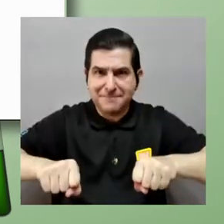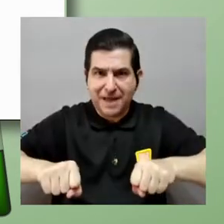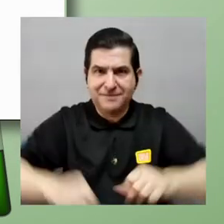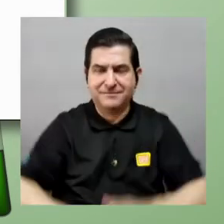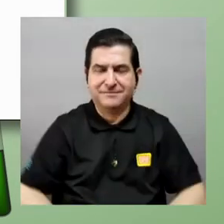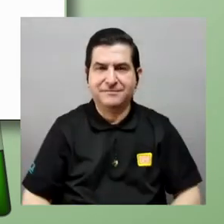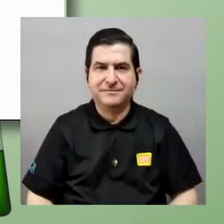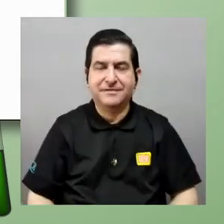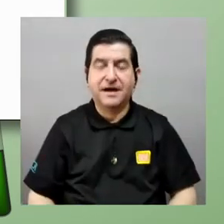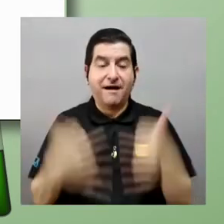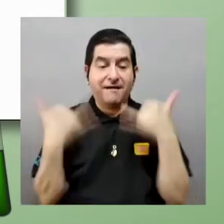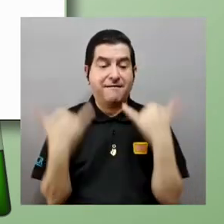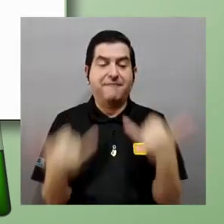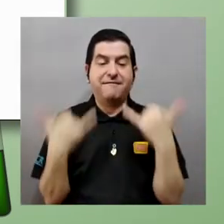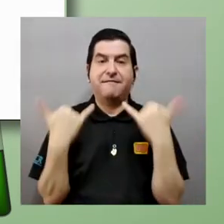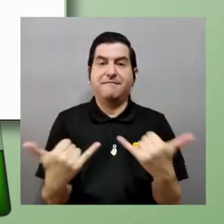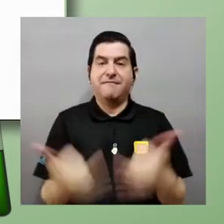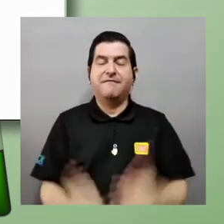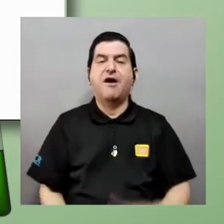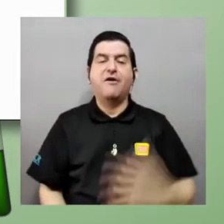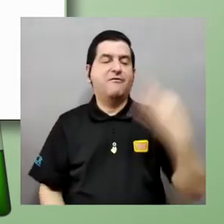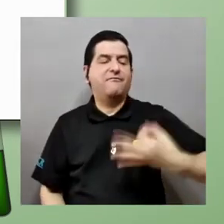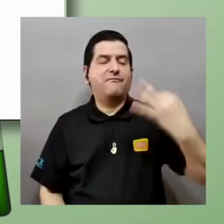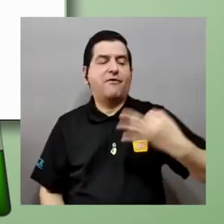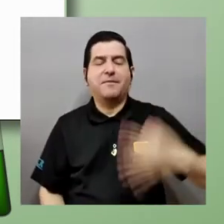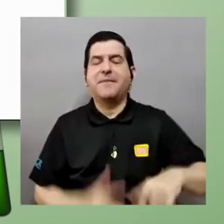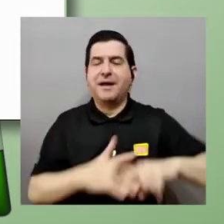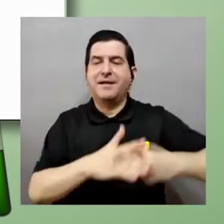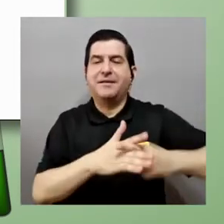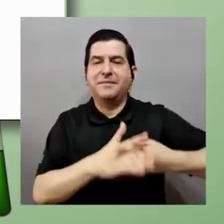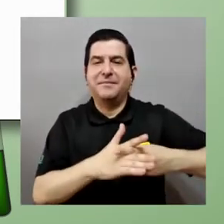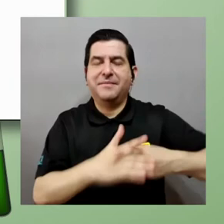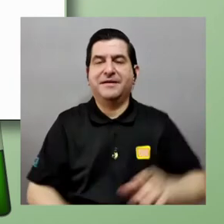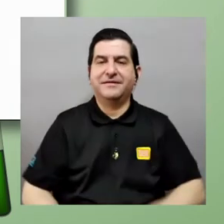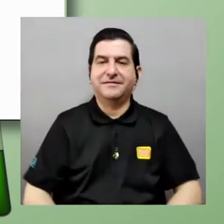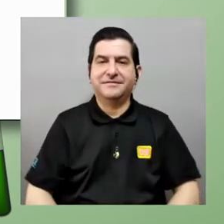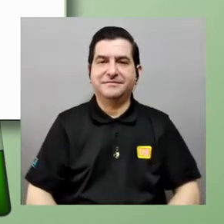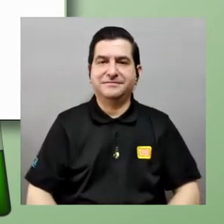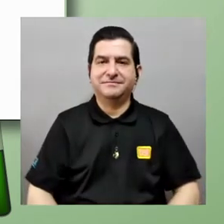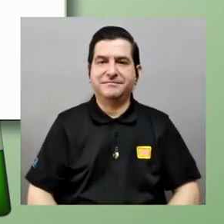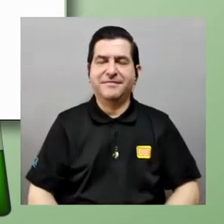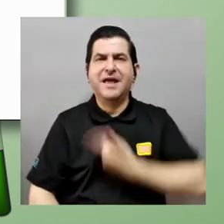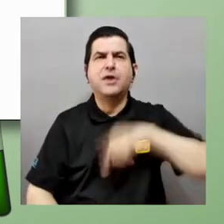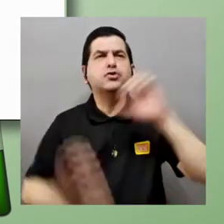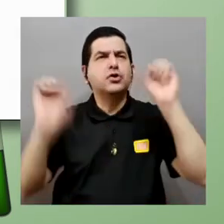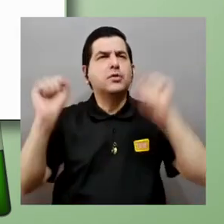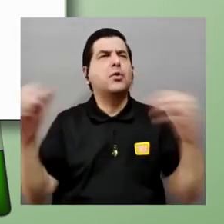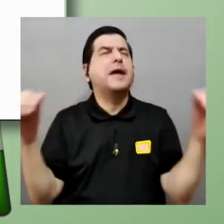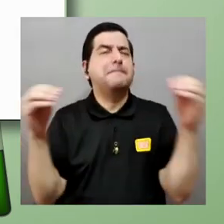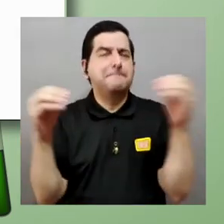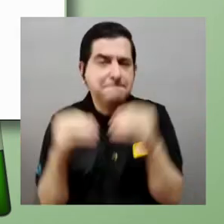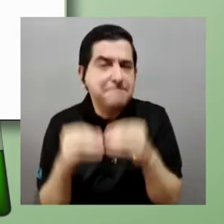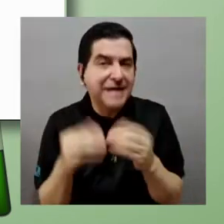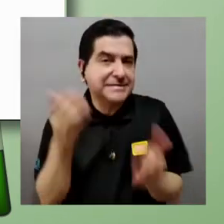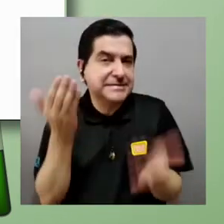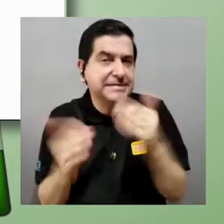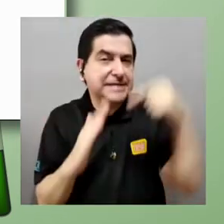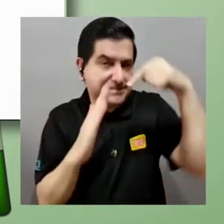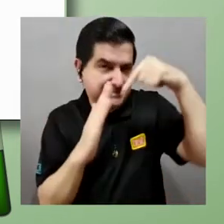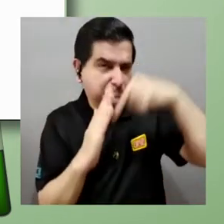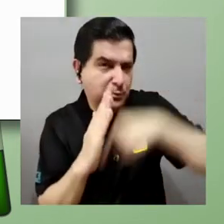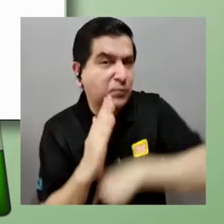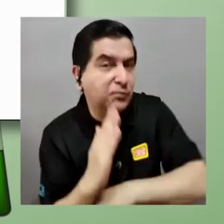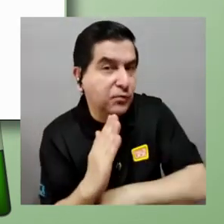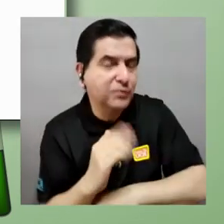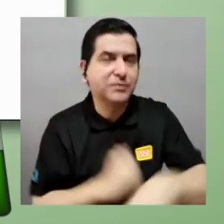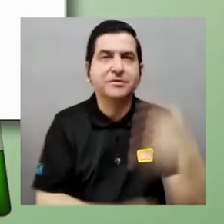sistemas hace actual a los formalismos de la mecánica podemos ir un poco más allá ¿verdad? un